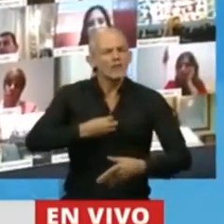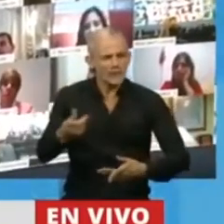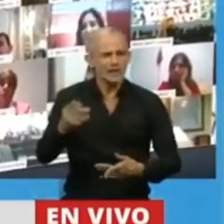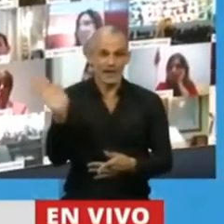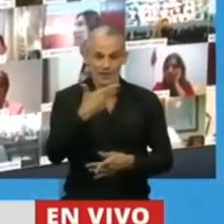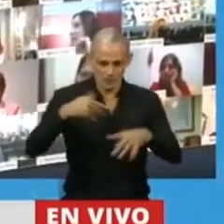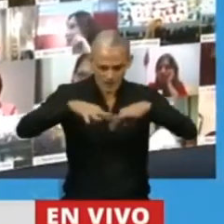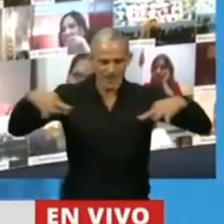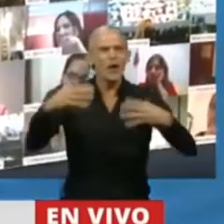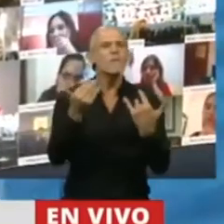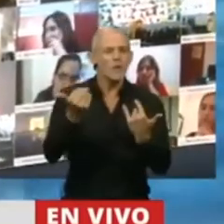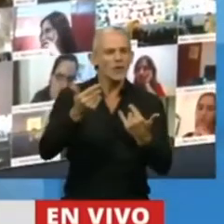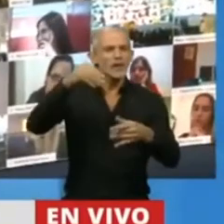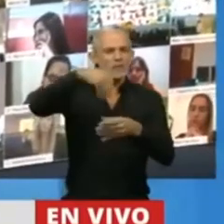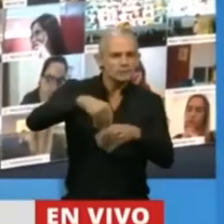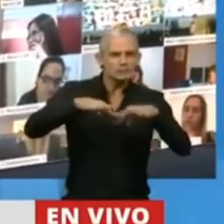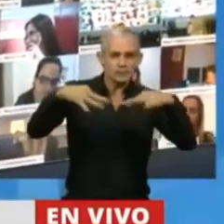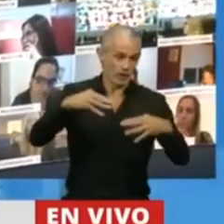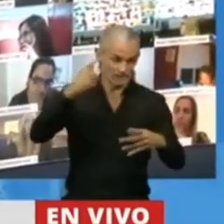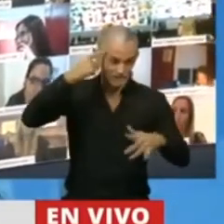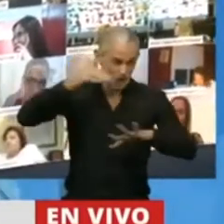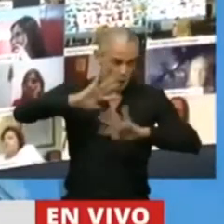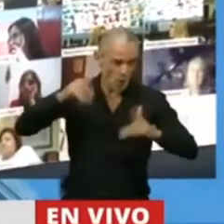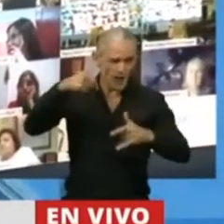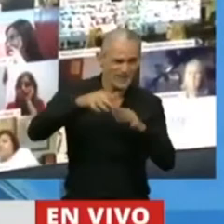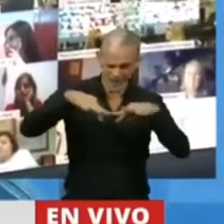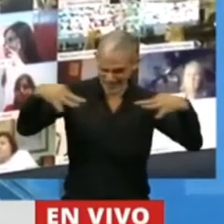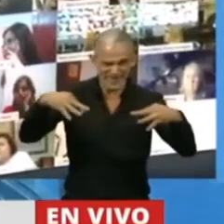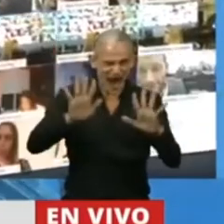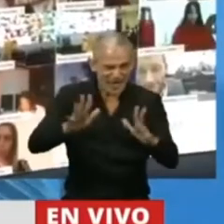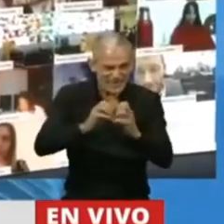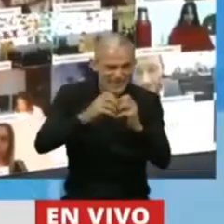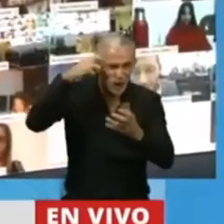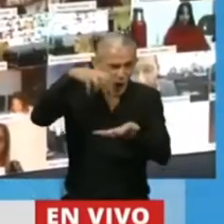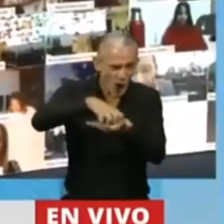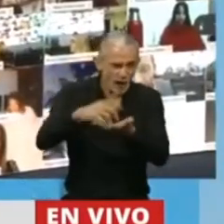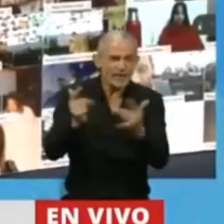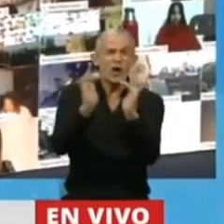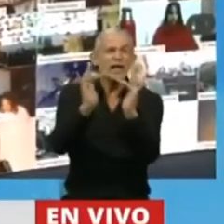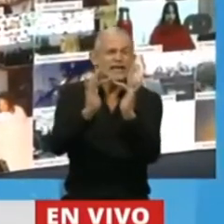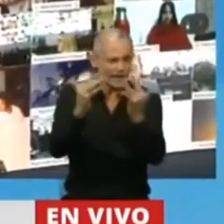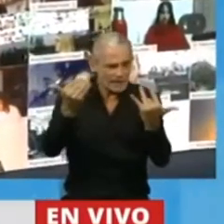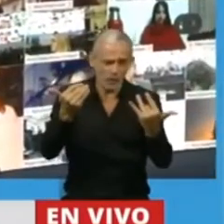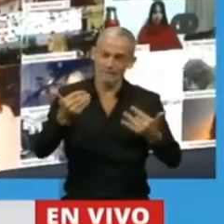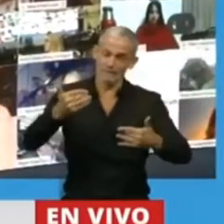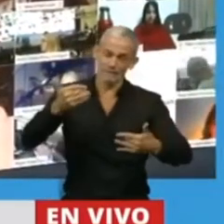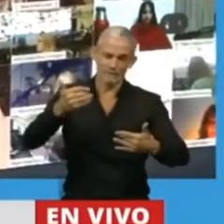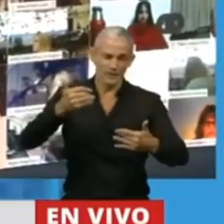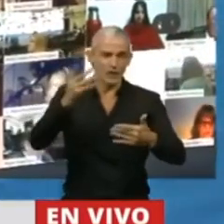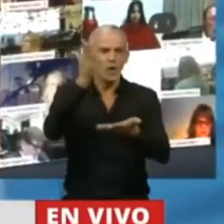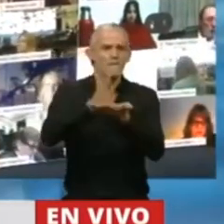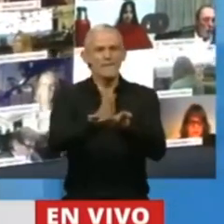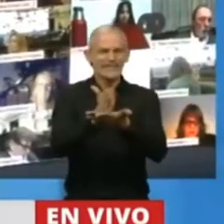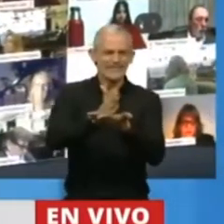todos nosotros podíamos apoyar esta locura de que la Cámara de Diputados pudiera sesionar de manera remota y mixta con lo que estamos